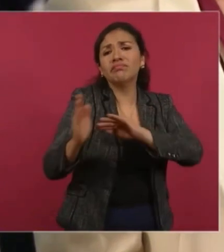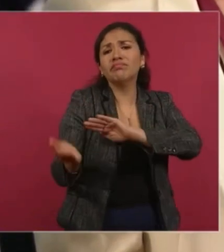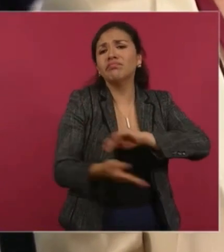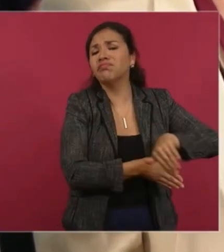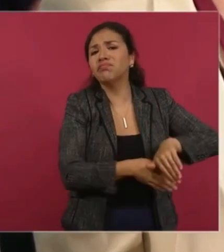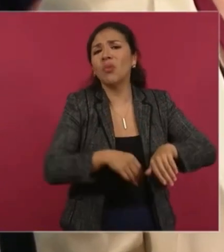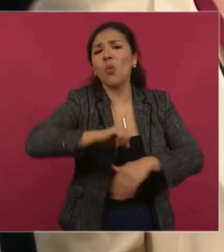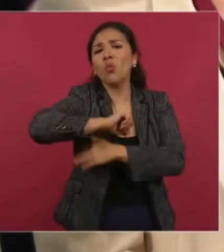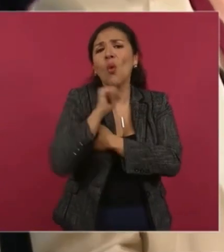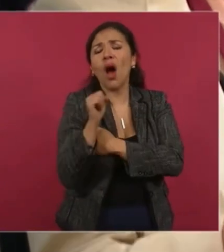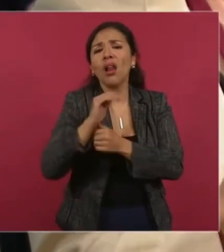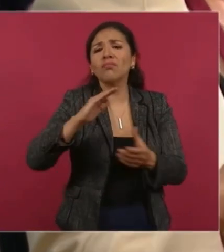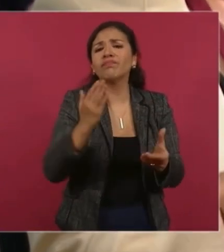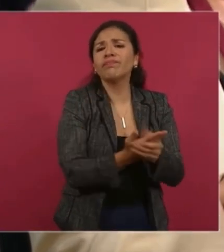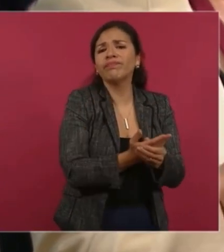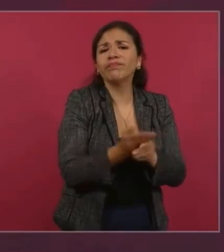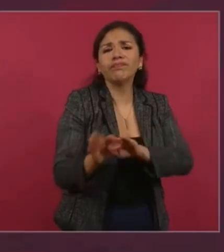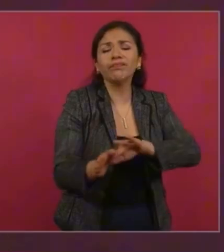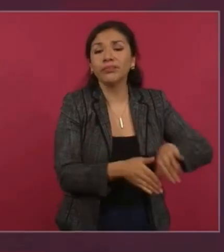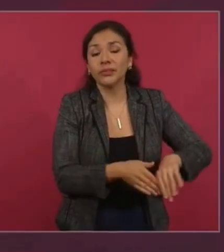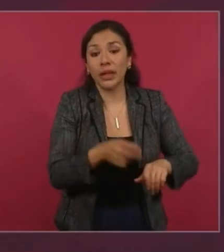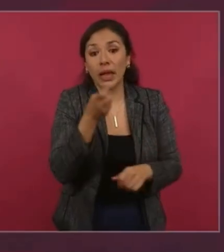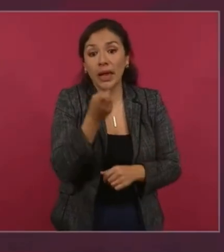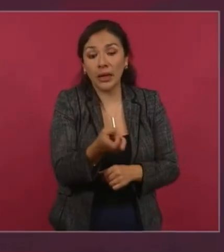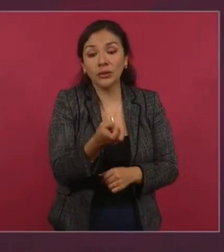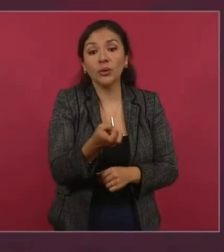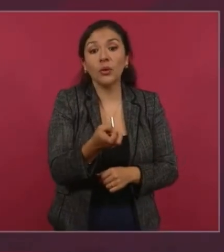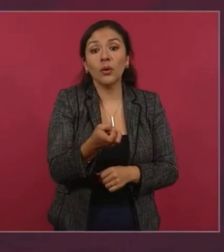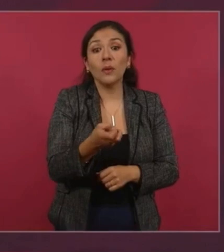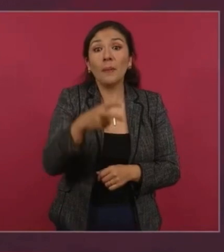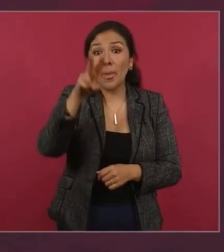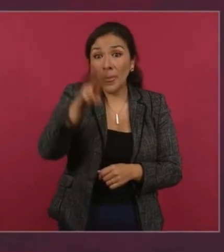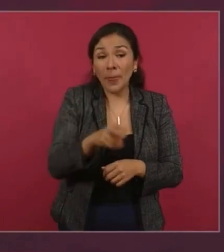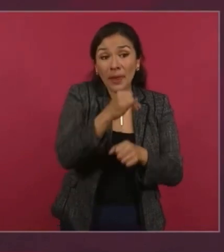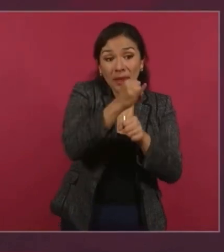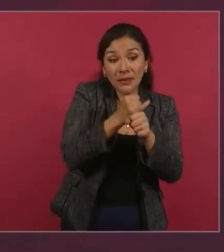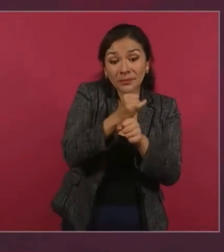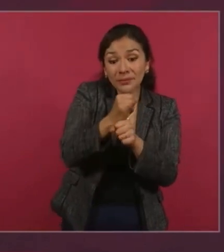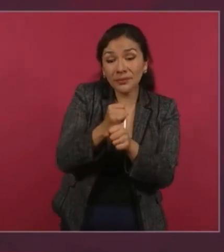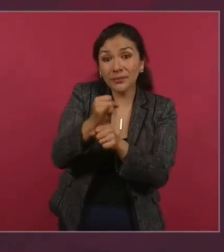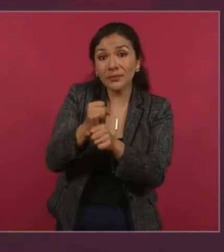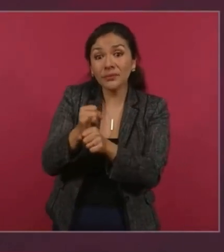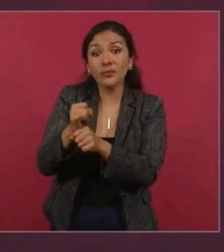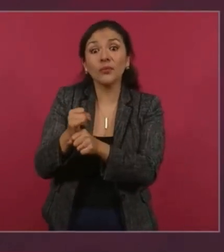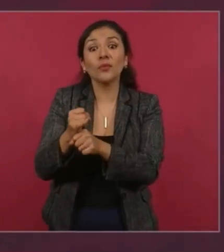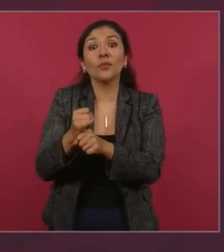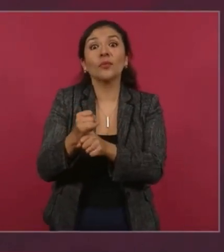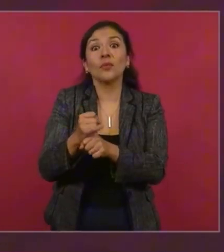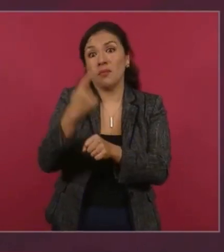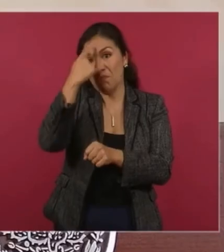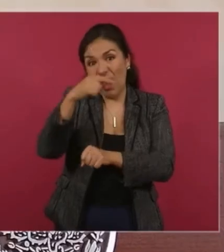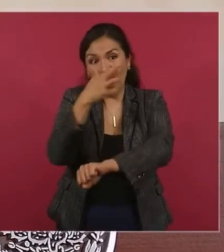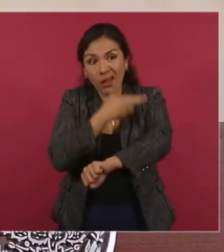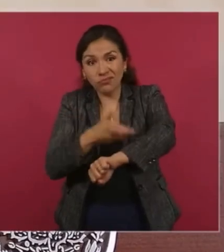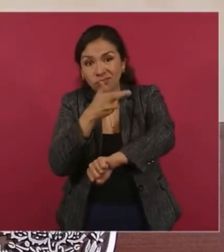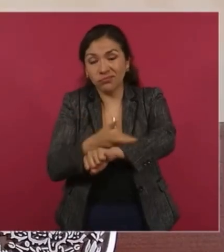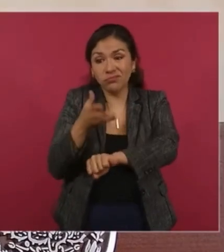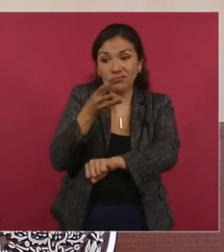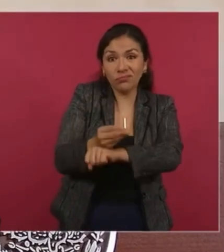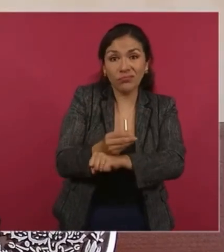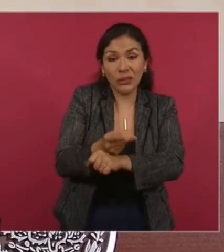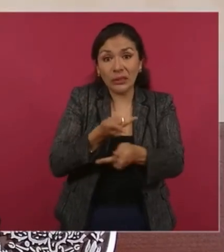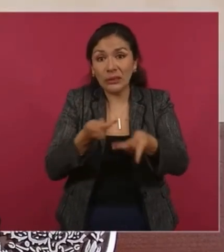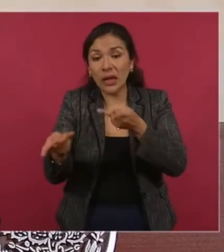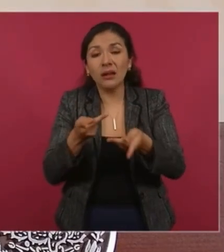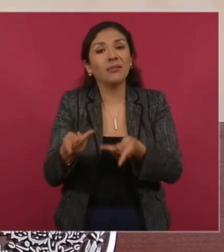hay poca investigación aplicada, que es